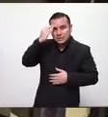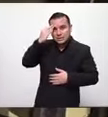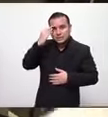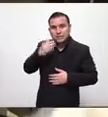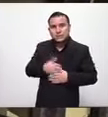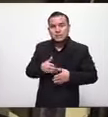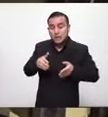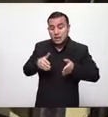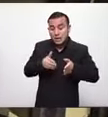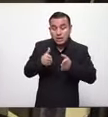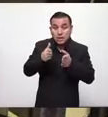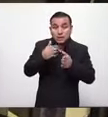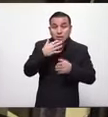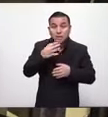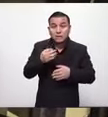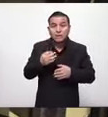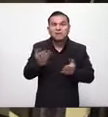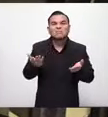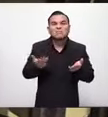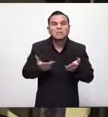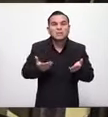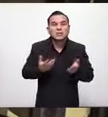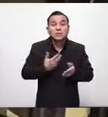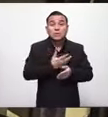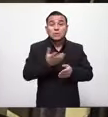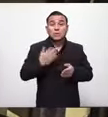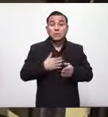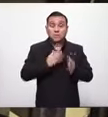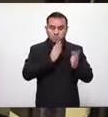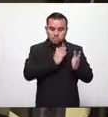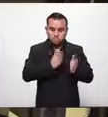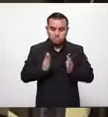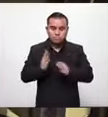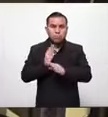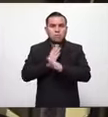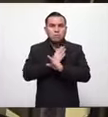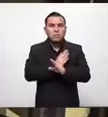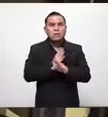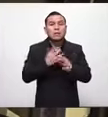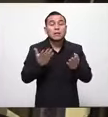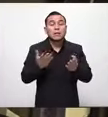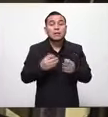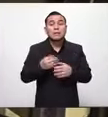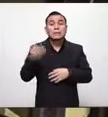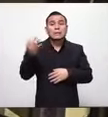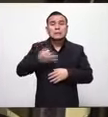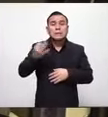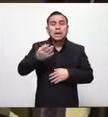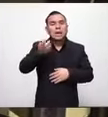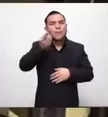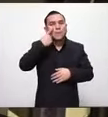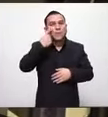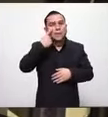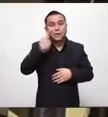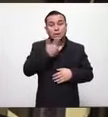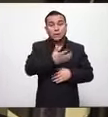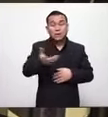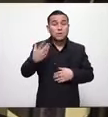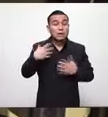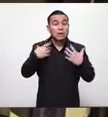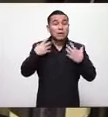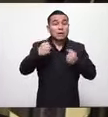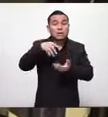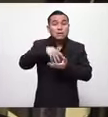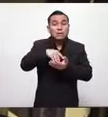tuvieron que romper los protocolos para pedir la protección para nuestro